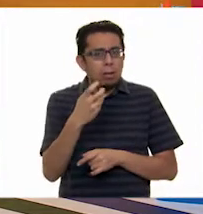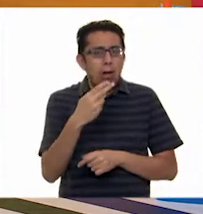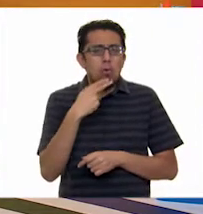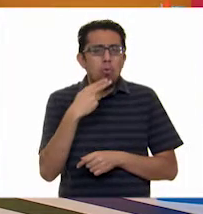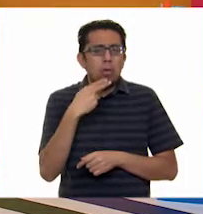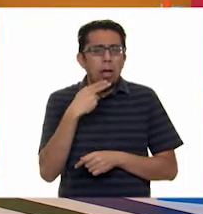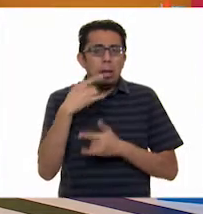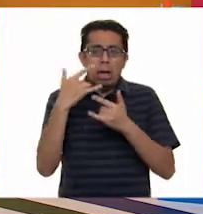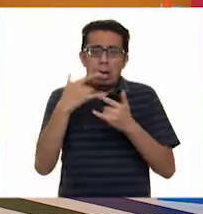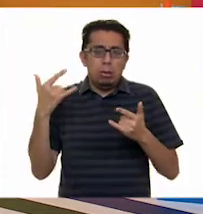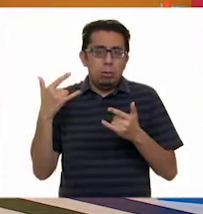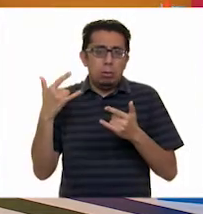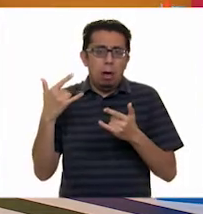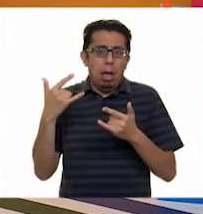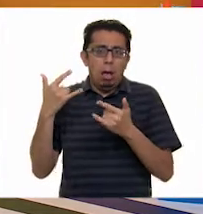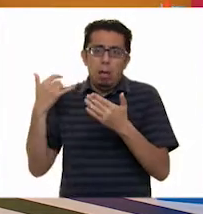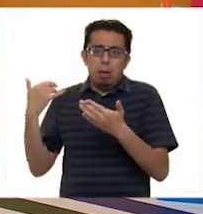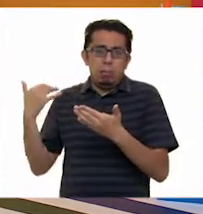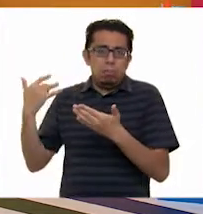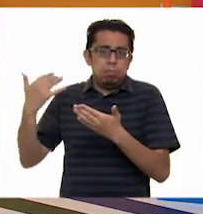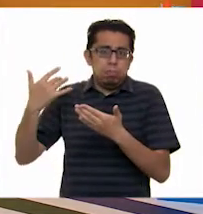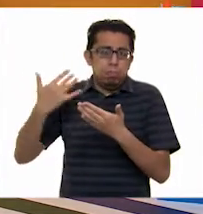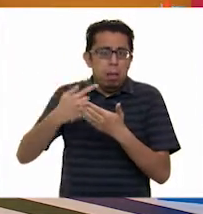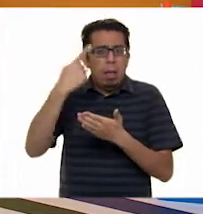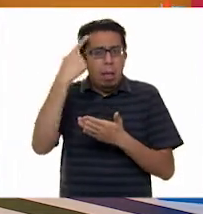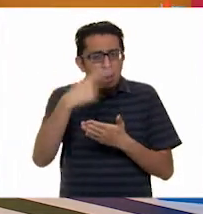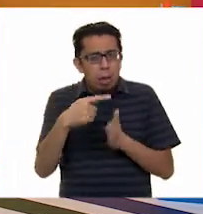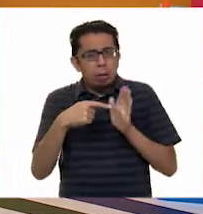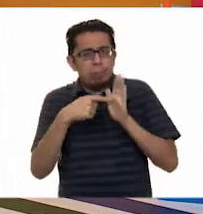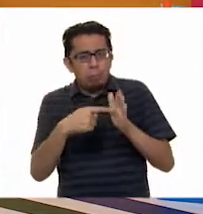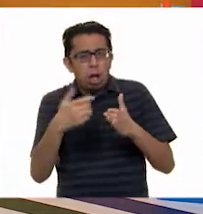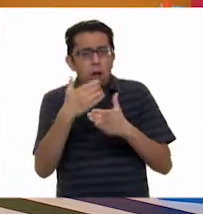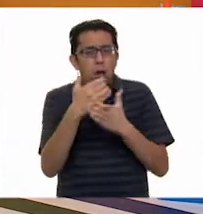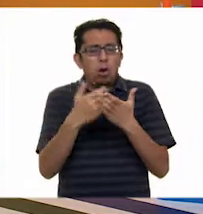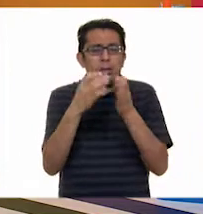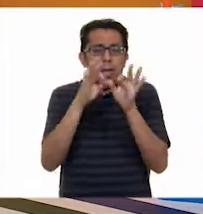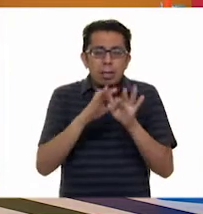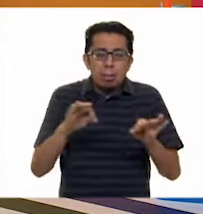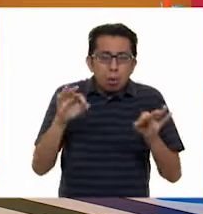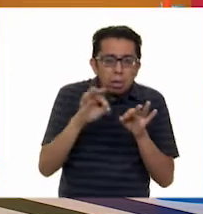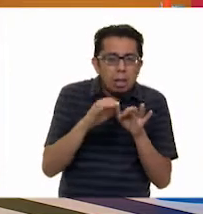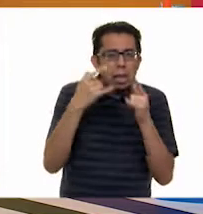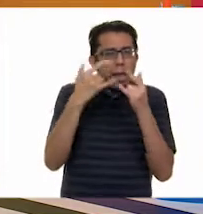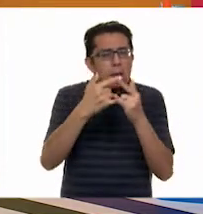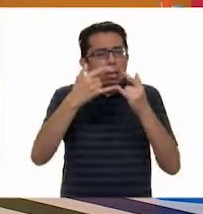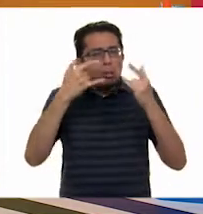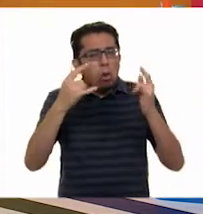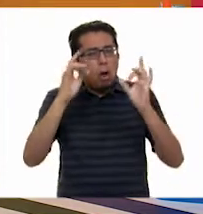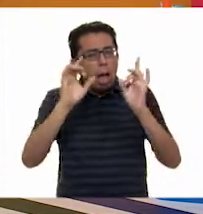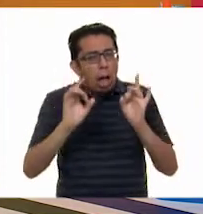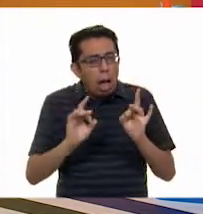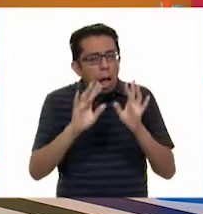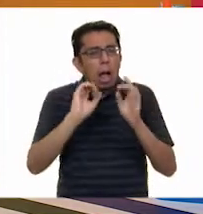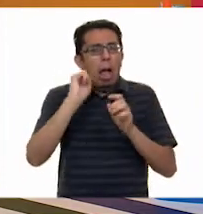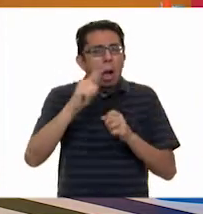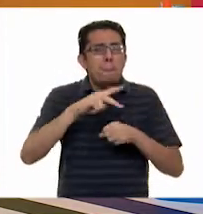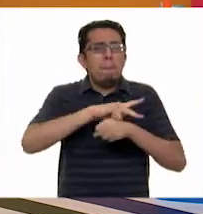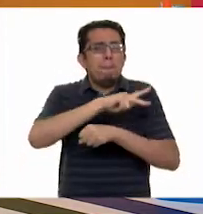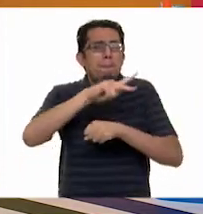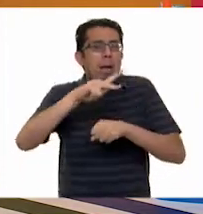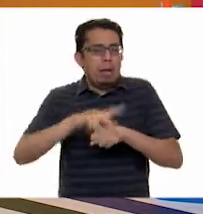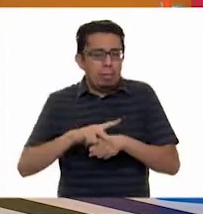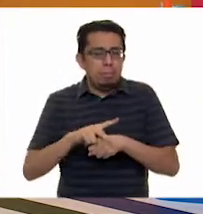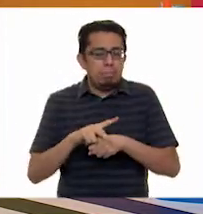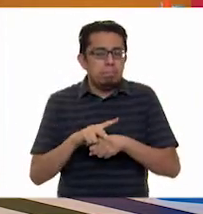a lo largo de la historia para representar escenas importantes, históricas de algún país o de algún evento